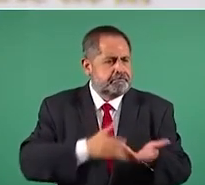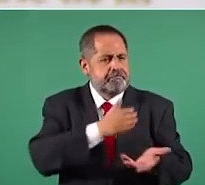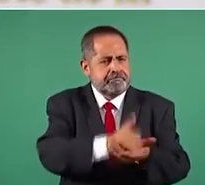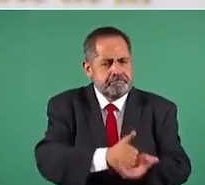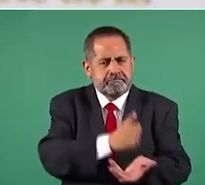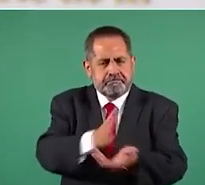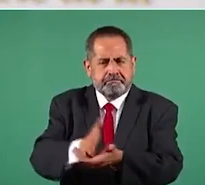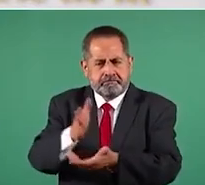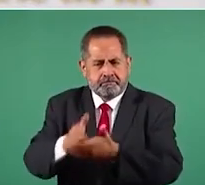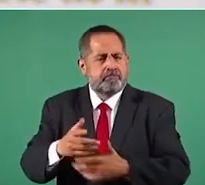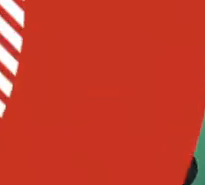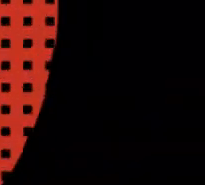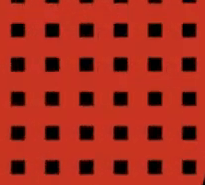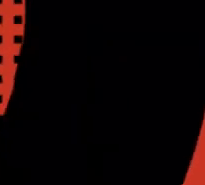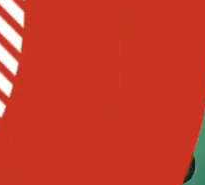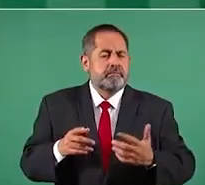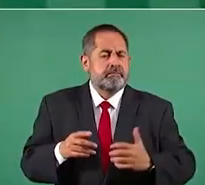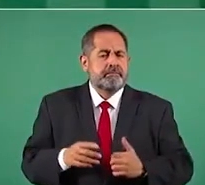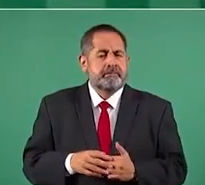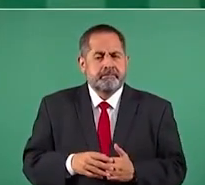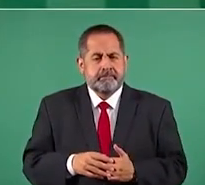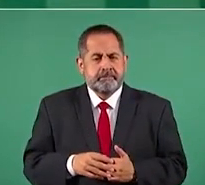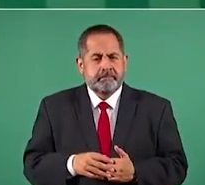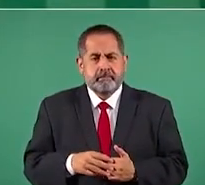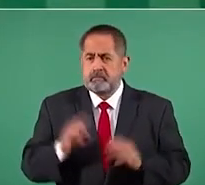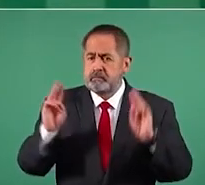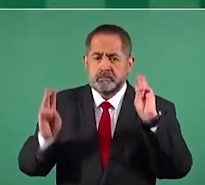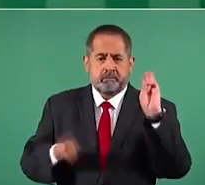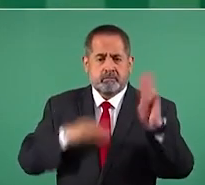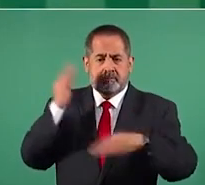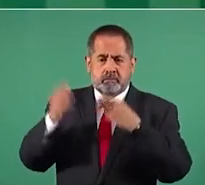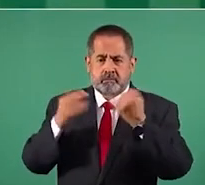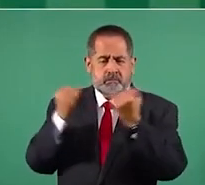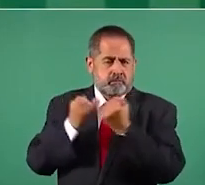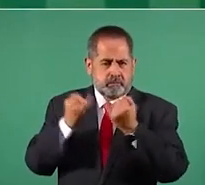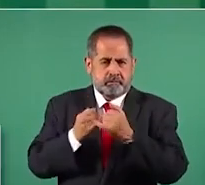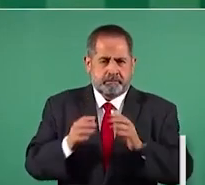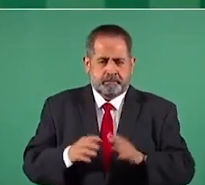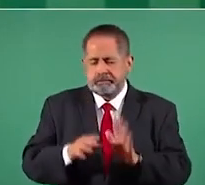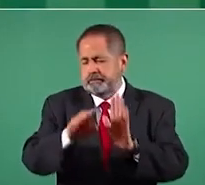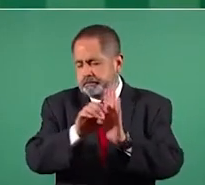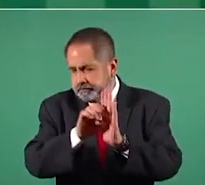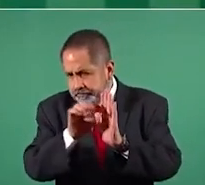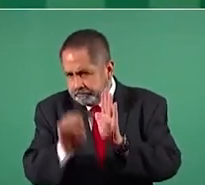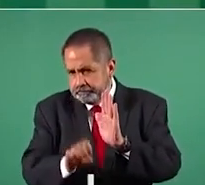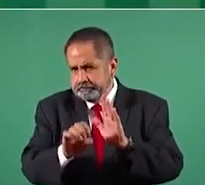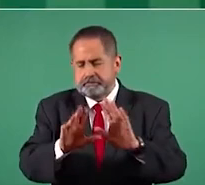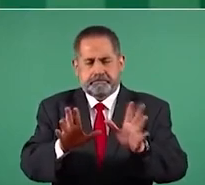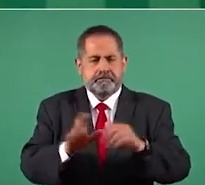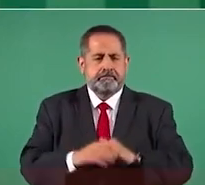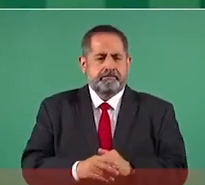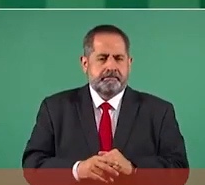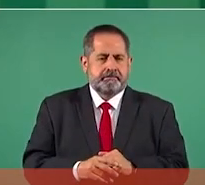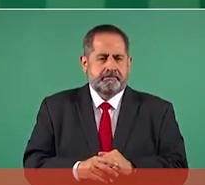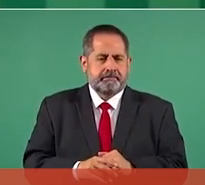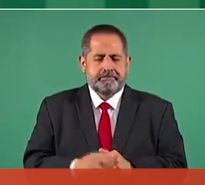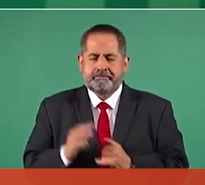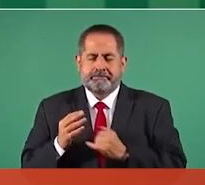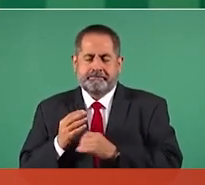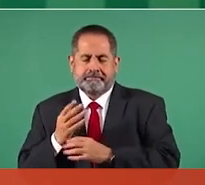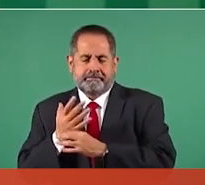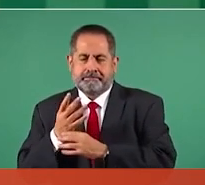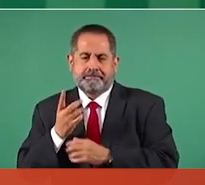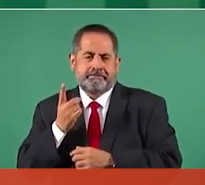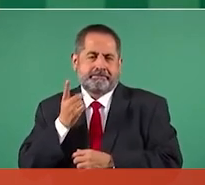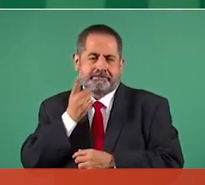haciéndoles los caminos para allá. Es en todo el mundo. Vamos a suponer, como dicen los abogados,